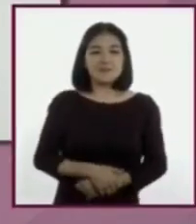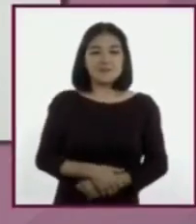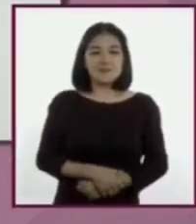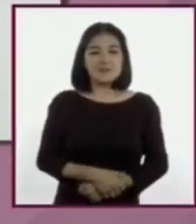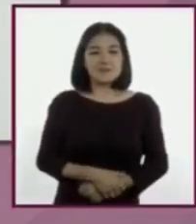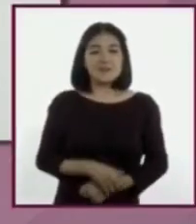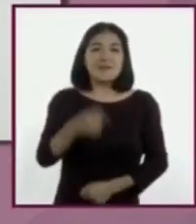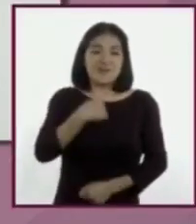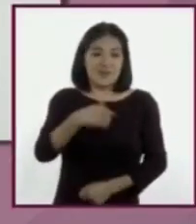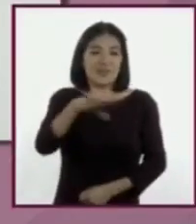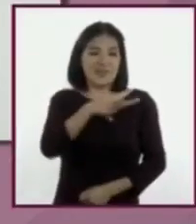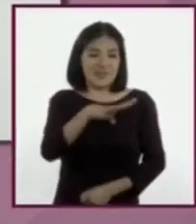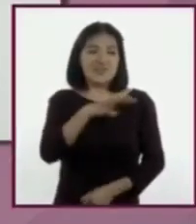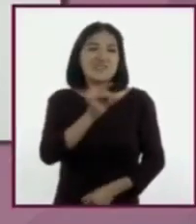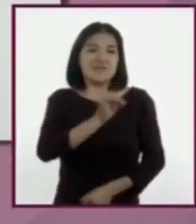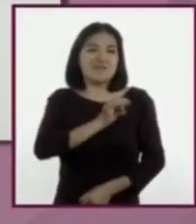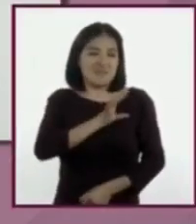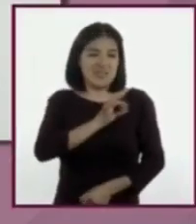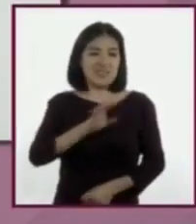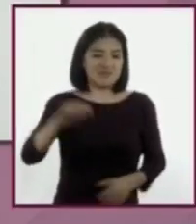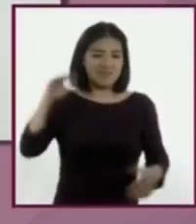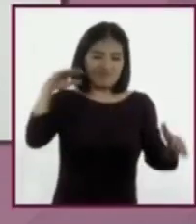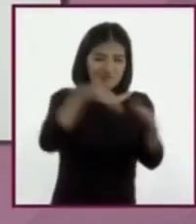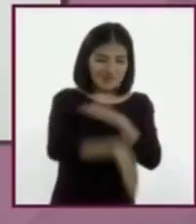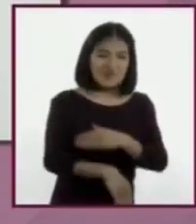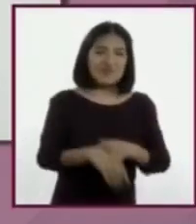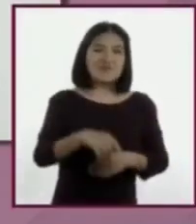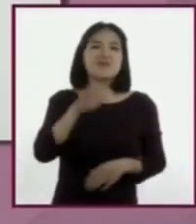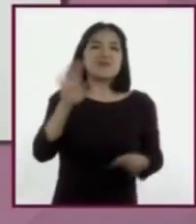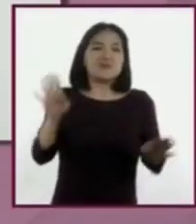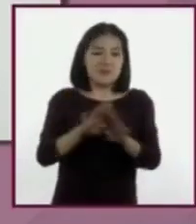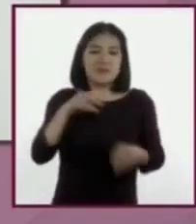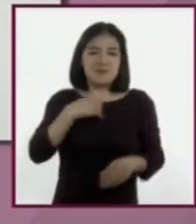Tengo miedo a fracasar en la vida, en mis estudios.